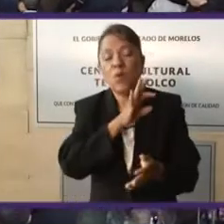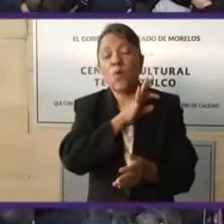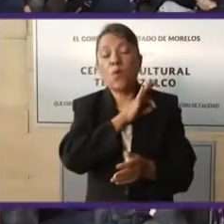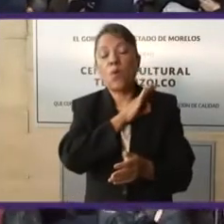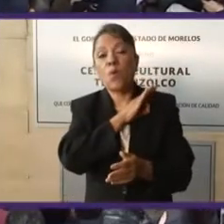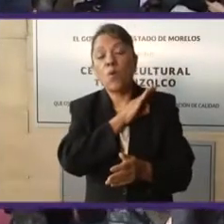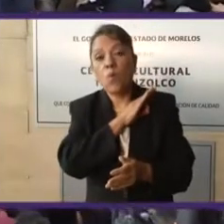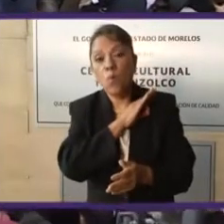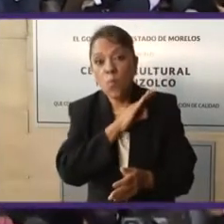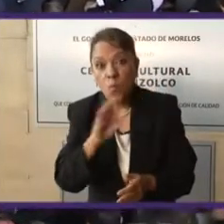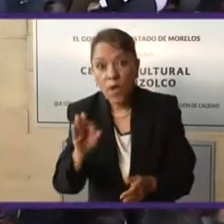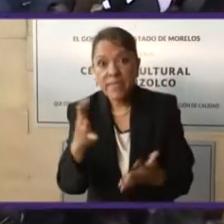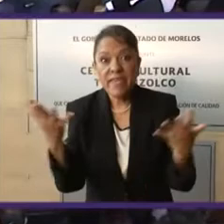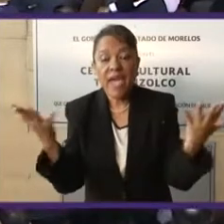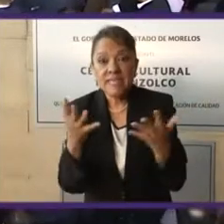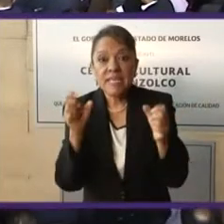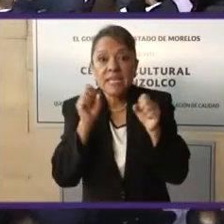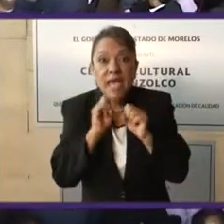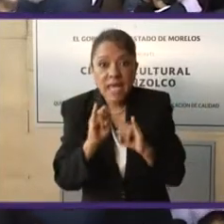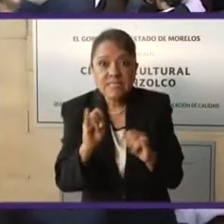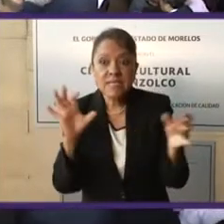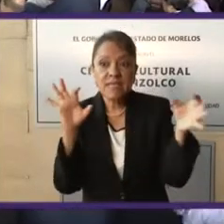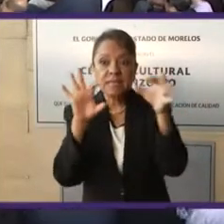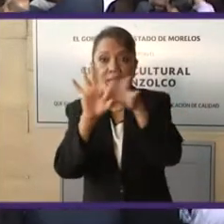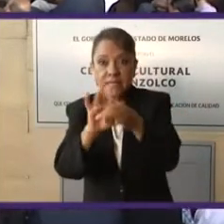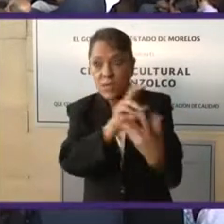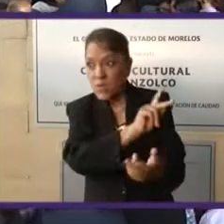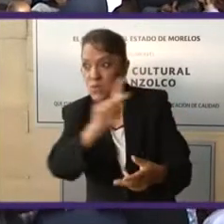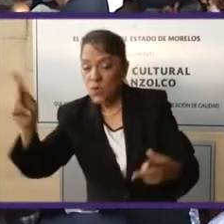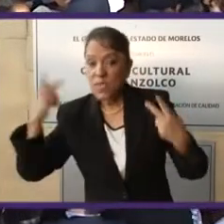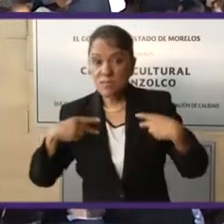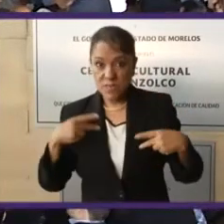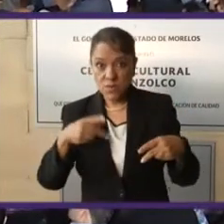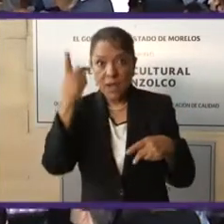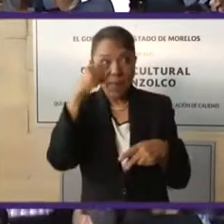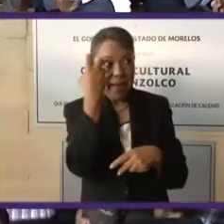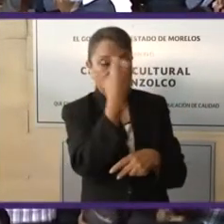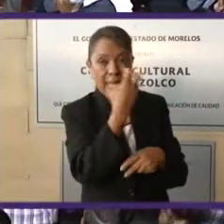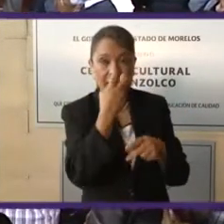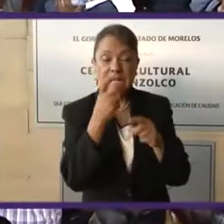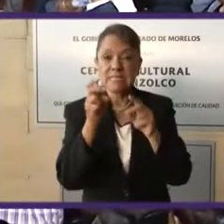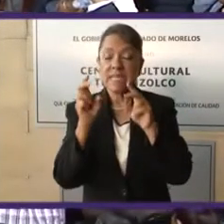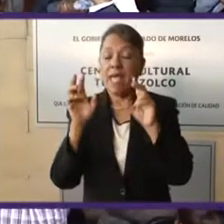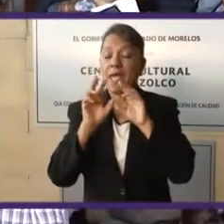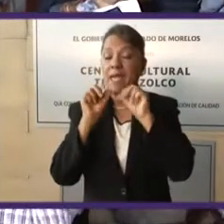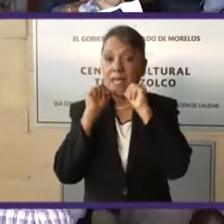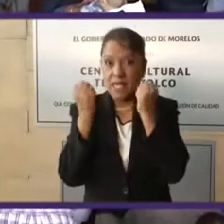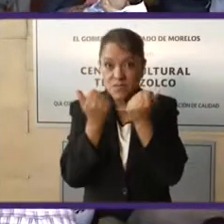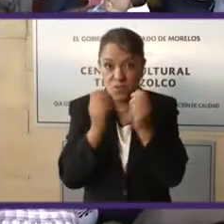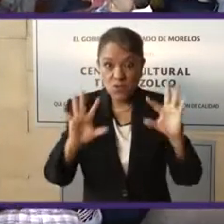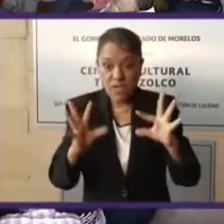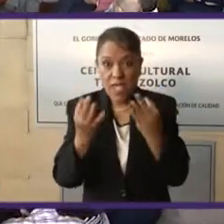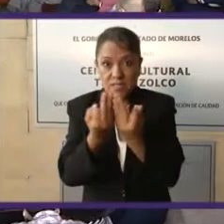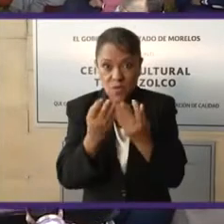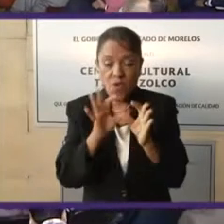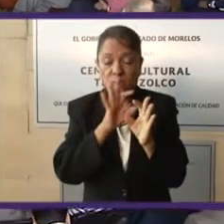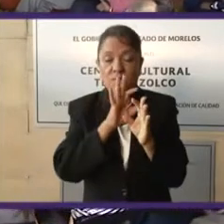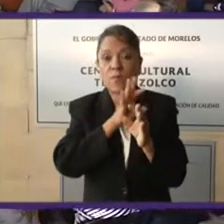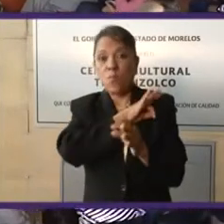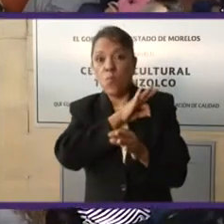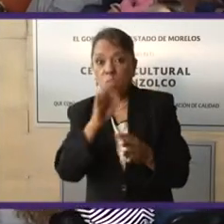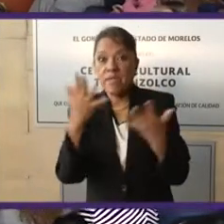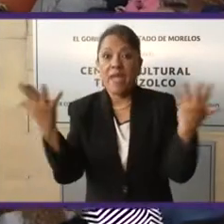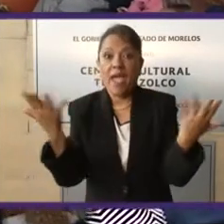estar en sintonía con los ciudadanos para que el Frente sea realmente el vehículo para